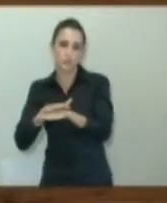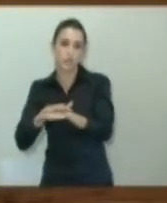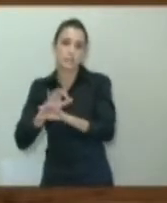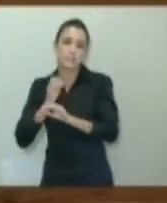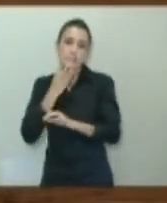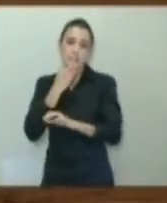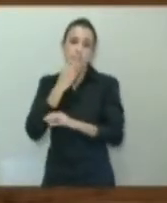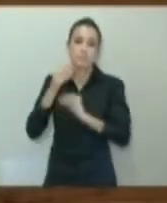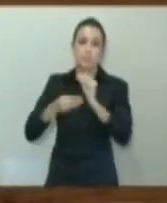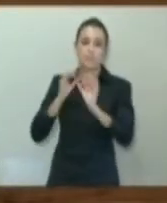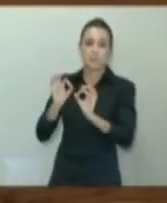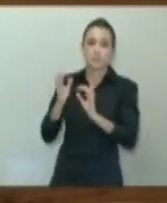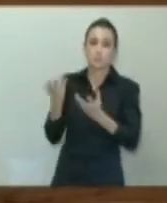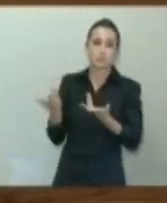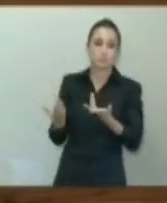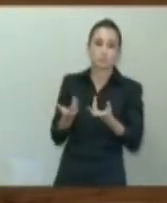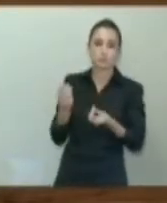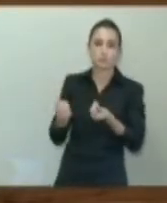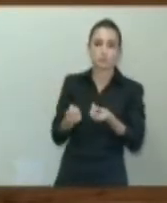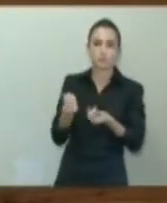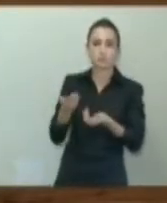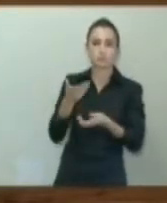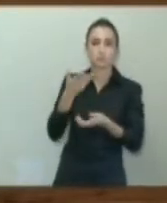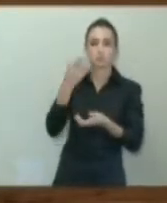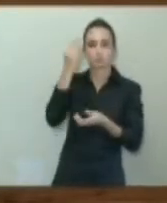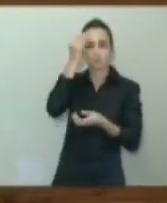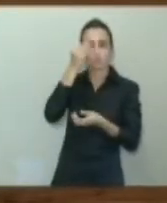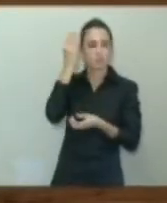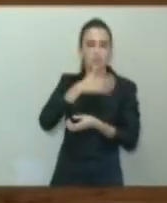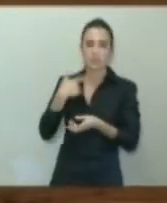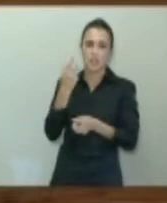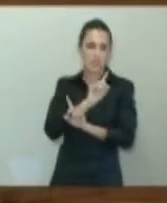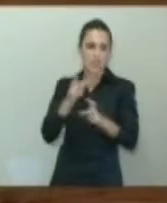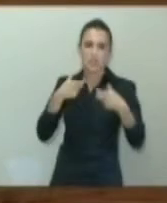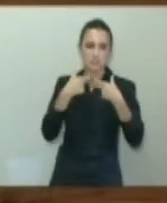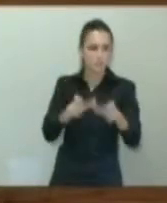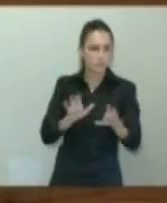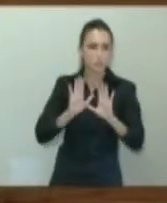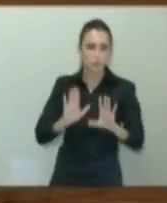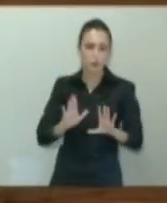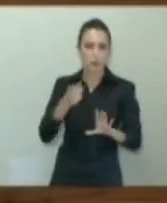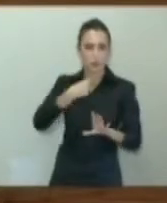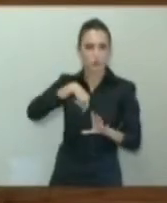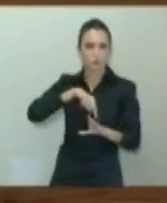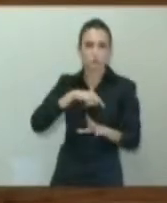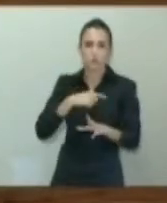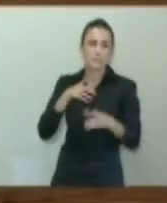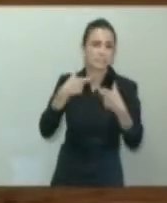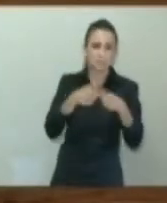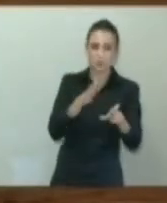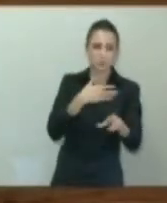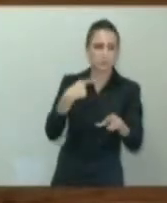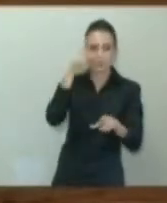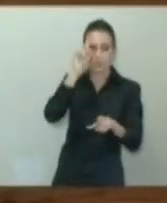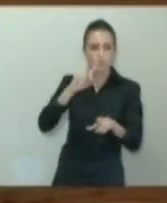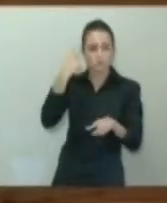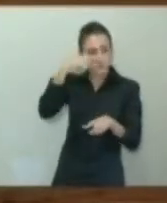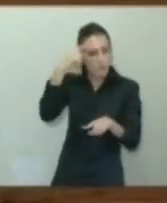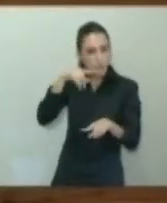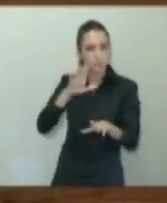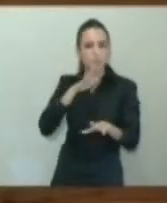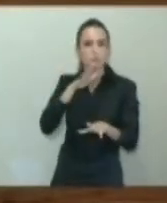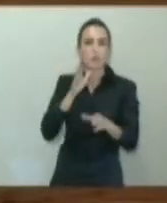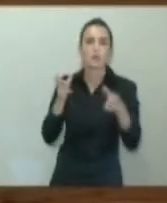indeseados por el sector. Creo que todos somos conscientes de esto. Un absolutamente indeseado por el sector, por todos los